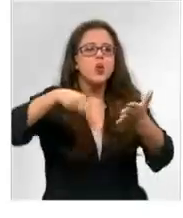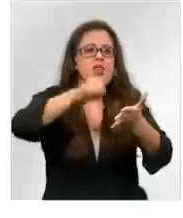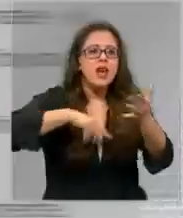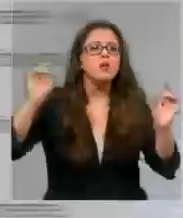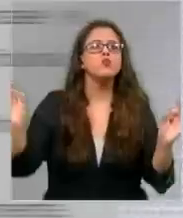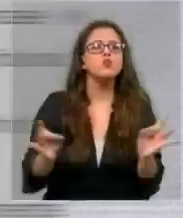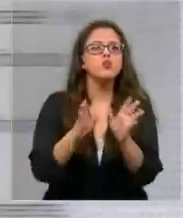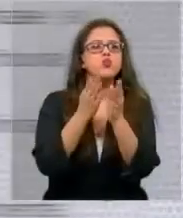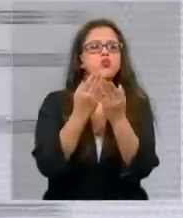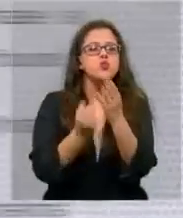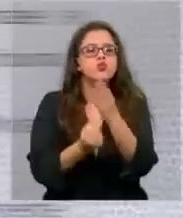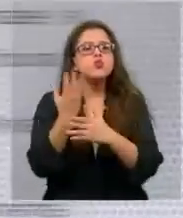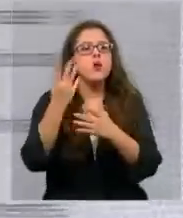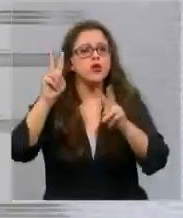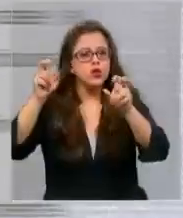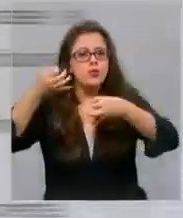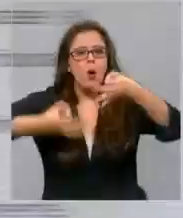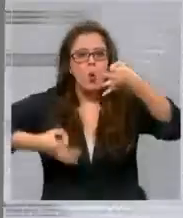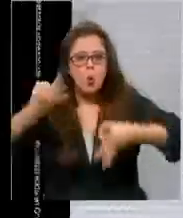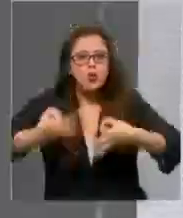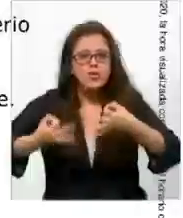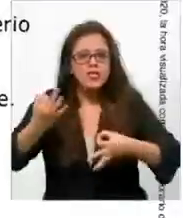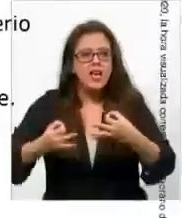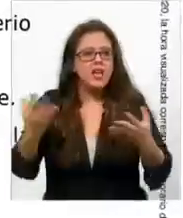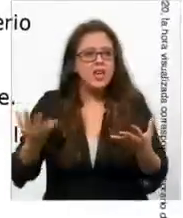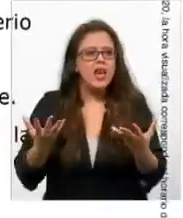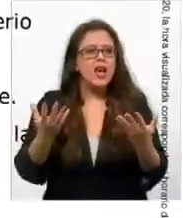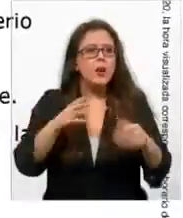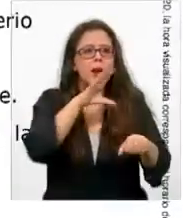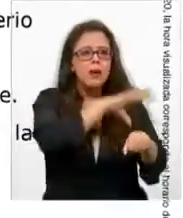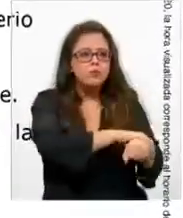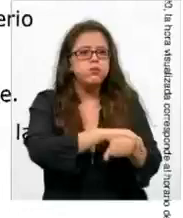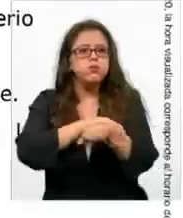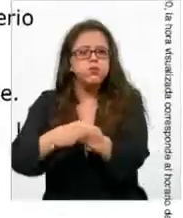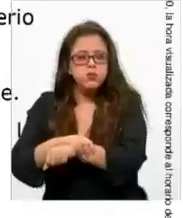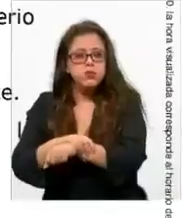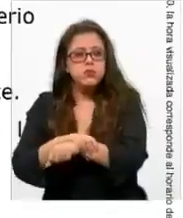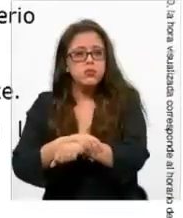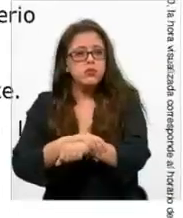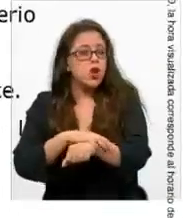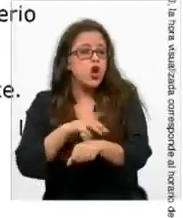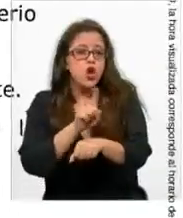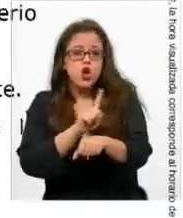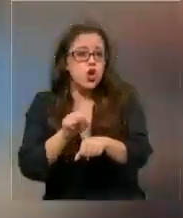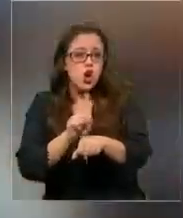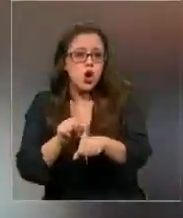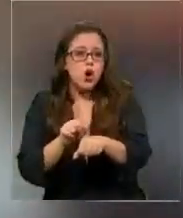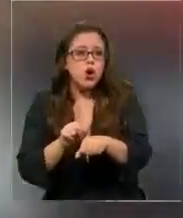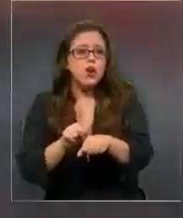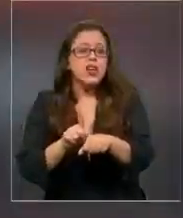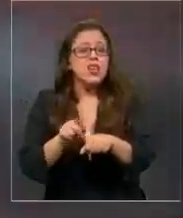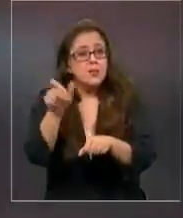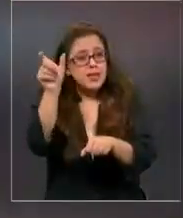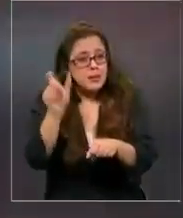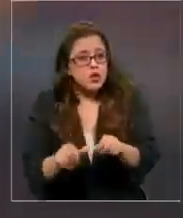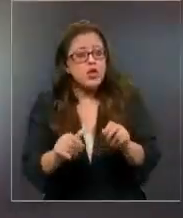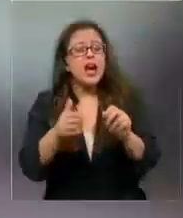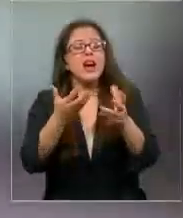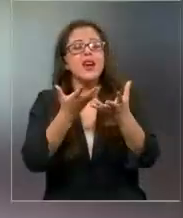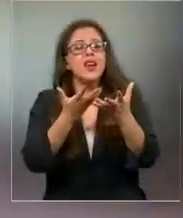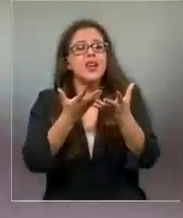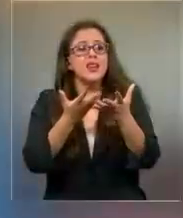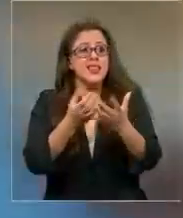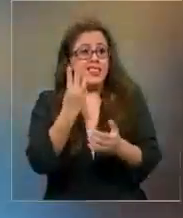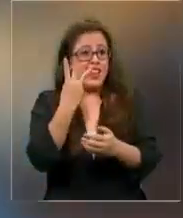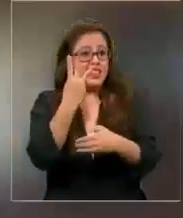un nuevo capítulo judicial para excarcelar a este ingeniero en construcción civil que desde hace tres años se encuentra